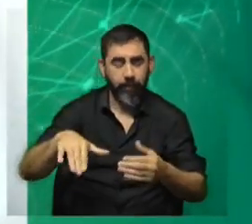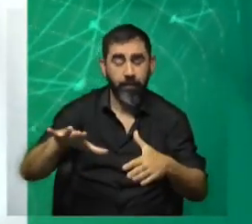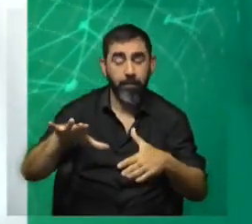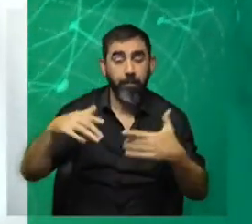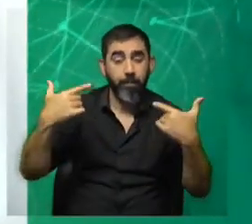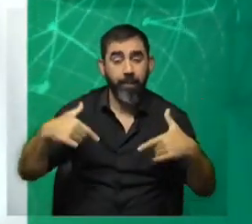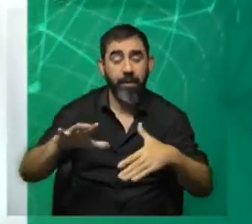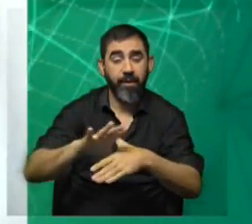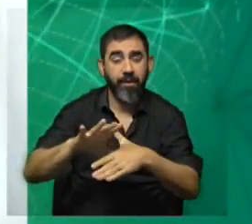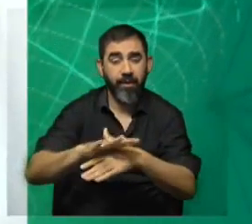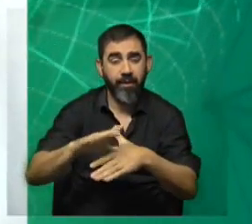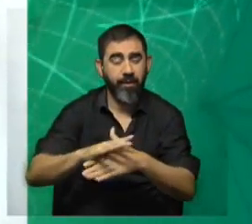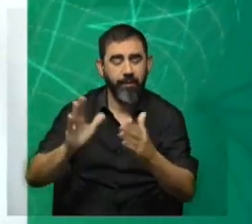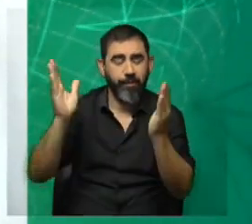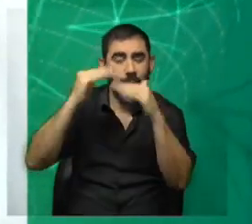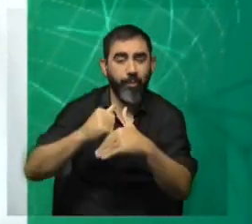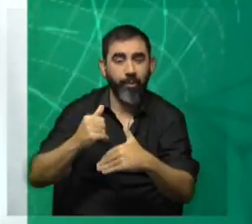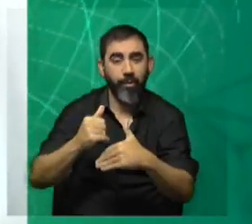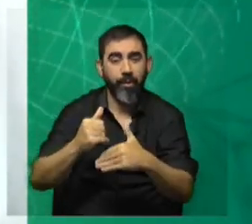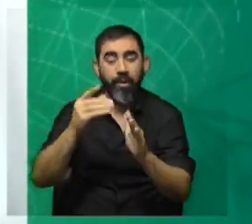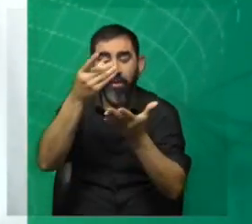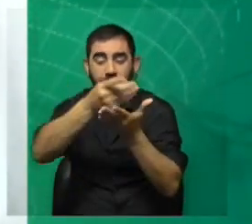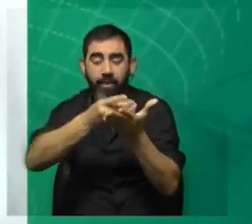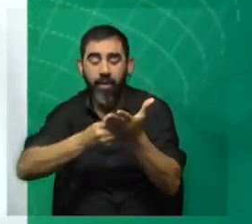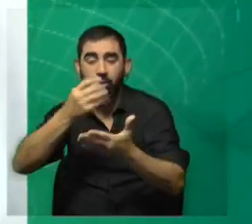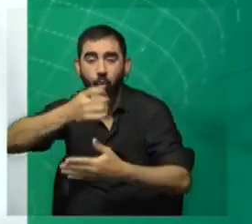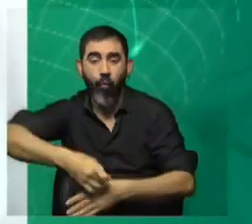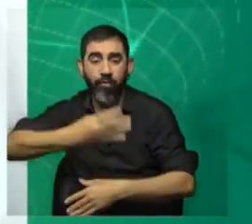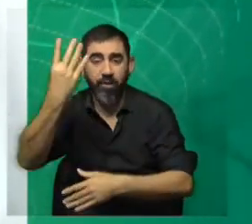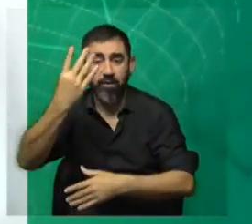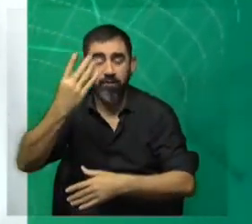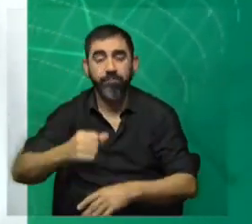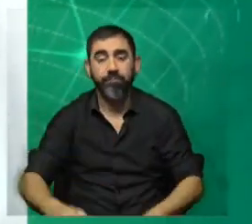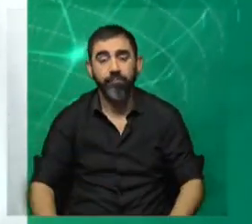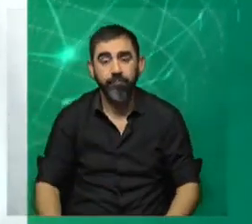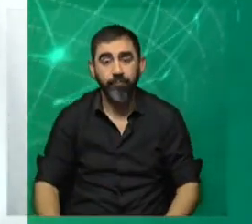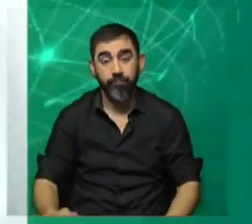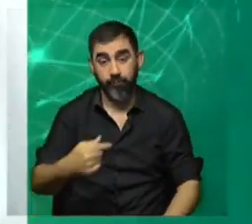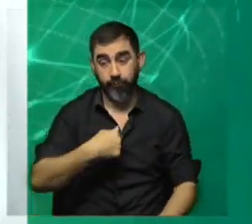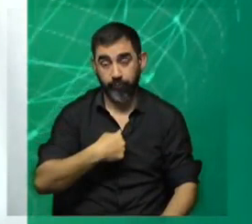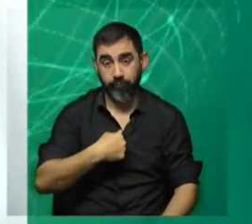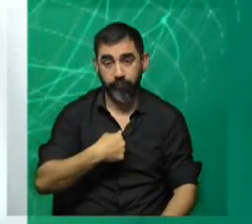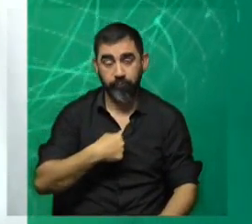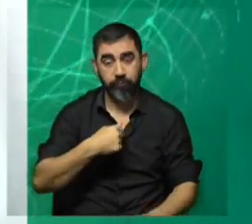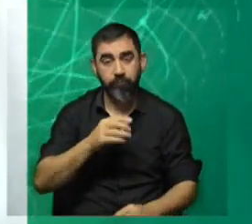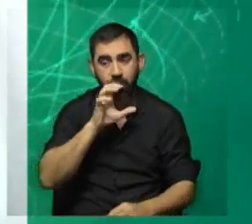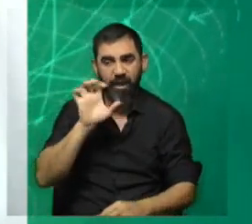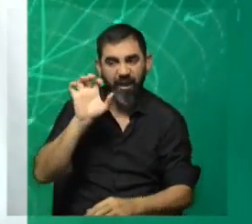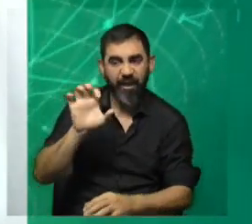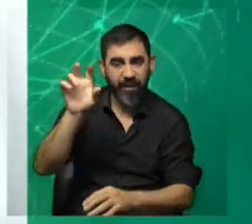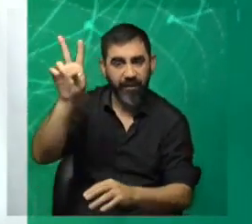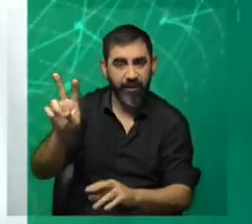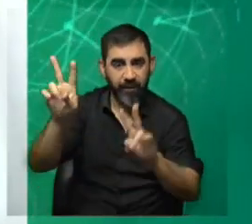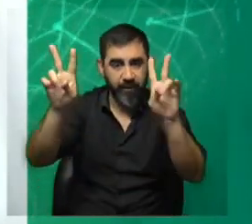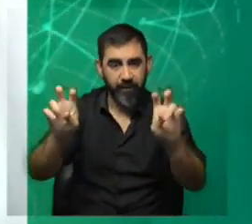Ministerio de Desarrollo Social de Producir Datos Oficiales, ¿no? Nosotros hemos sido, yo en particularmente, he sido muy crítica con esto